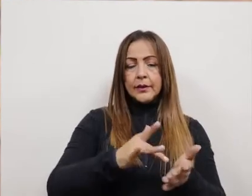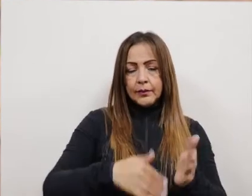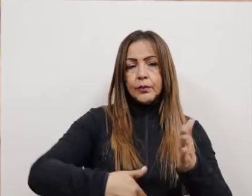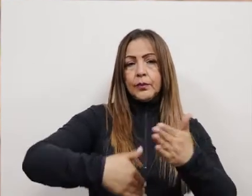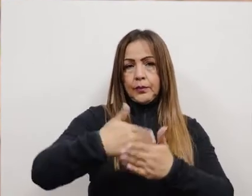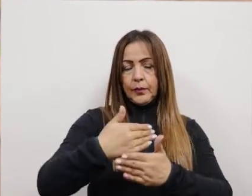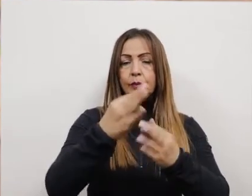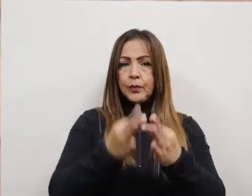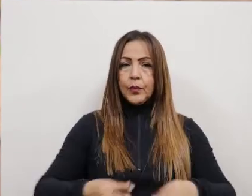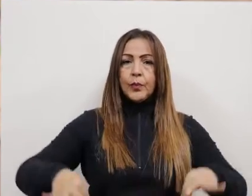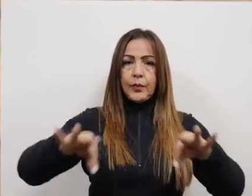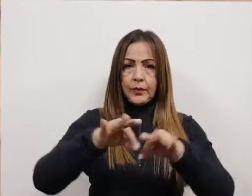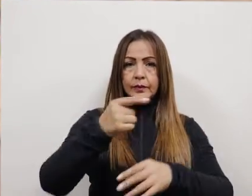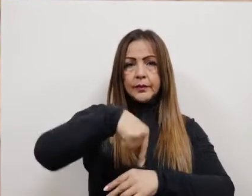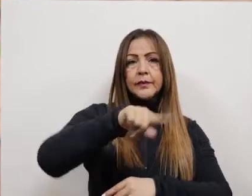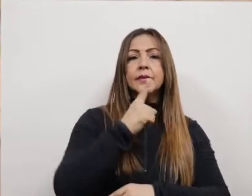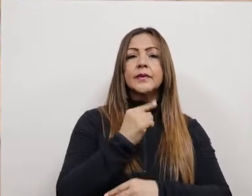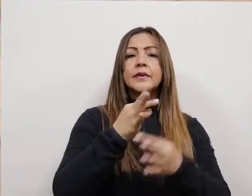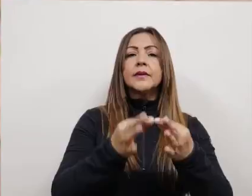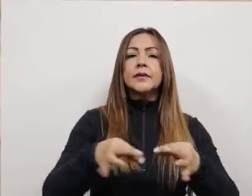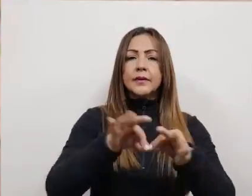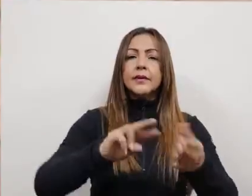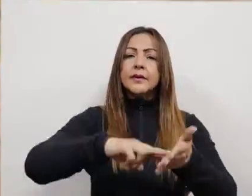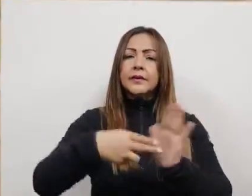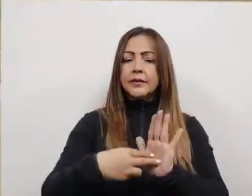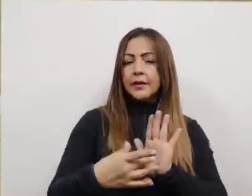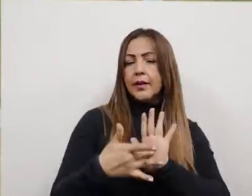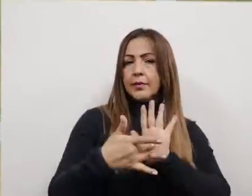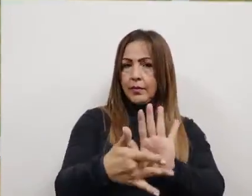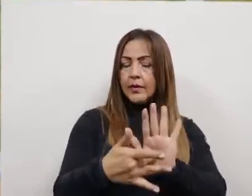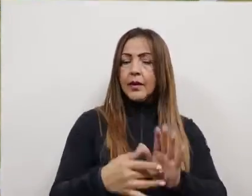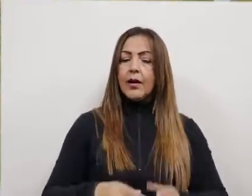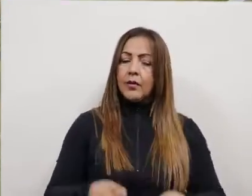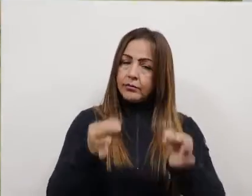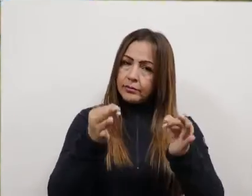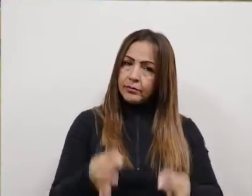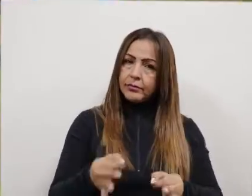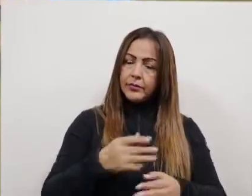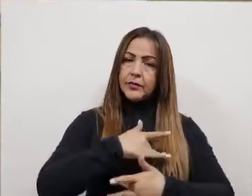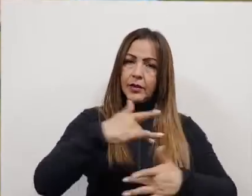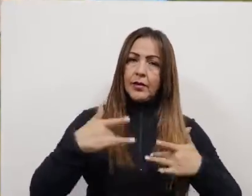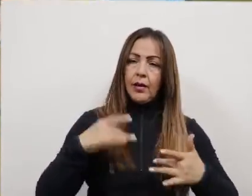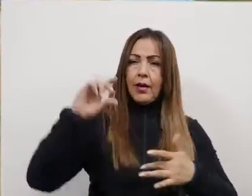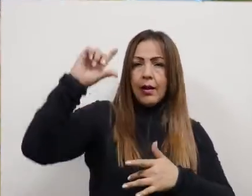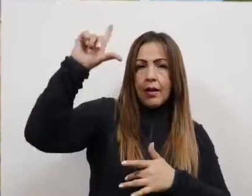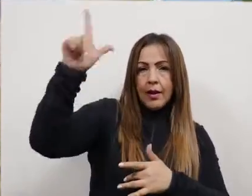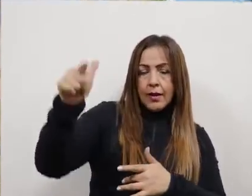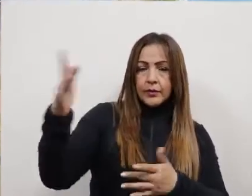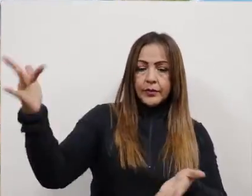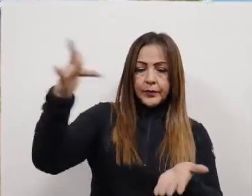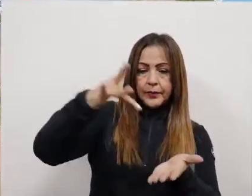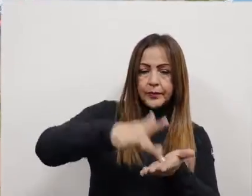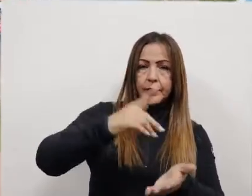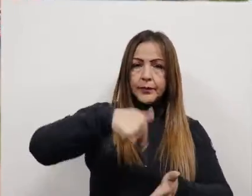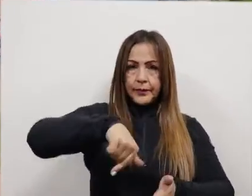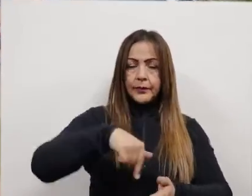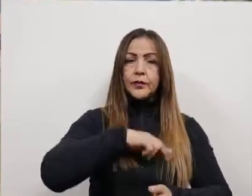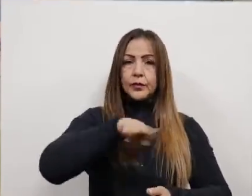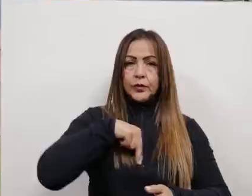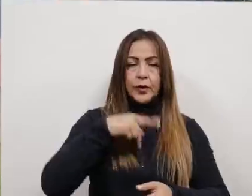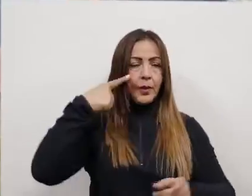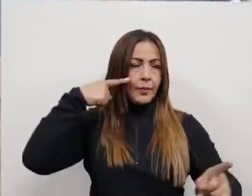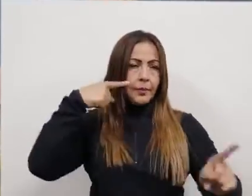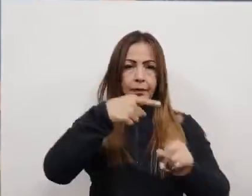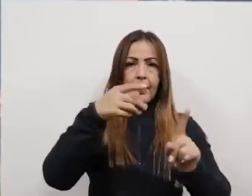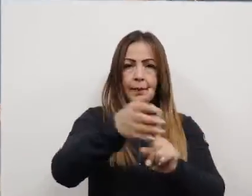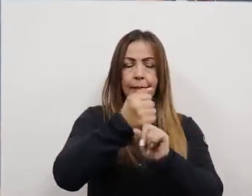para avanzar con el licenciamiento y materializar este importante proyecto que garantizará el acceso a los servicios de salud de la población